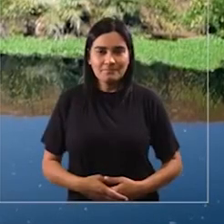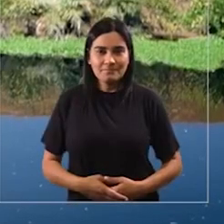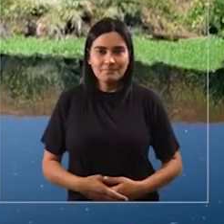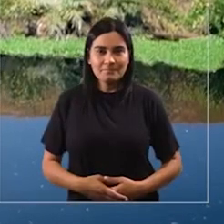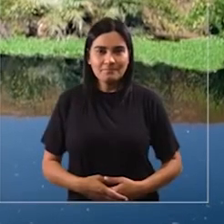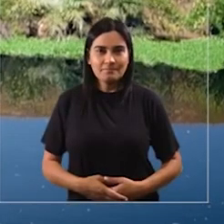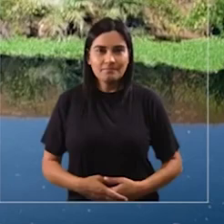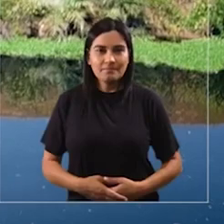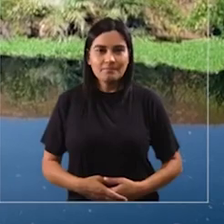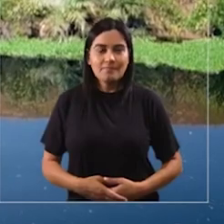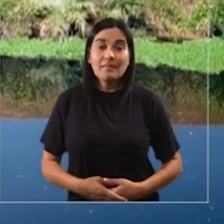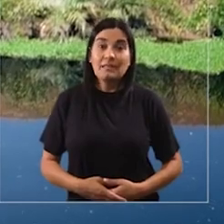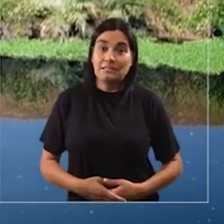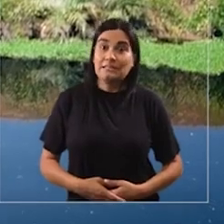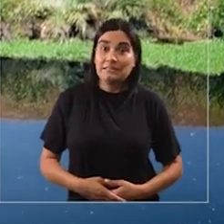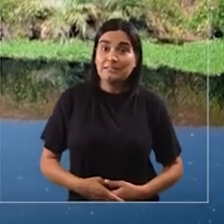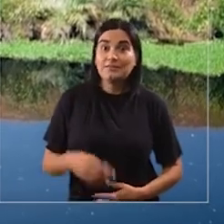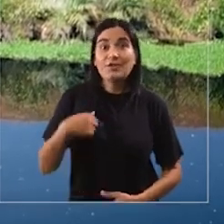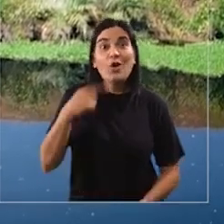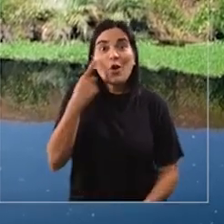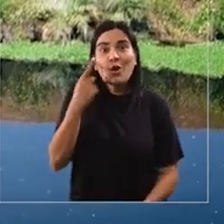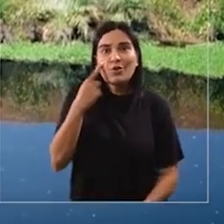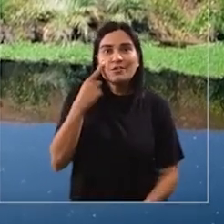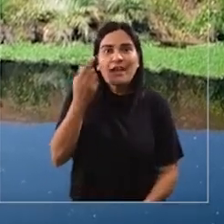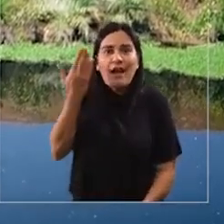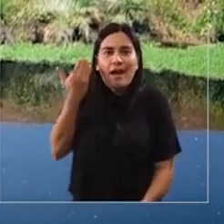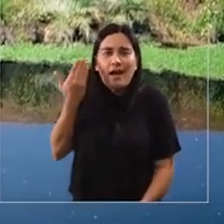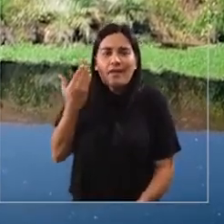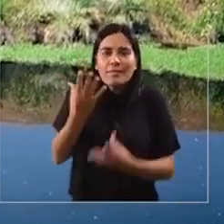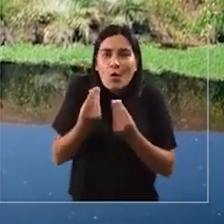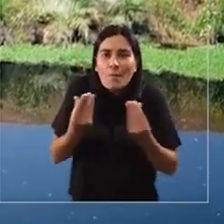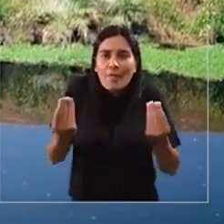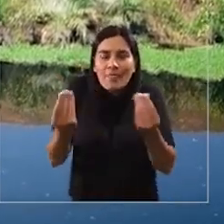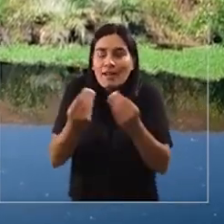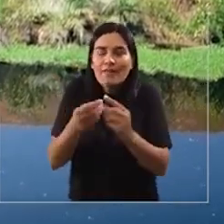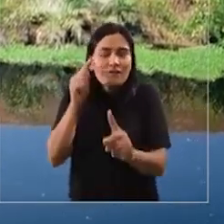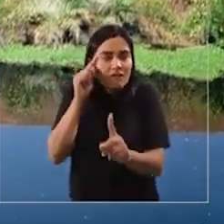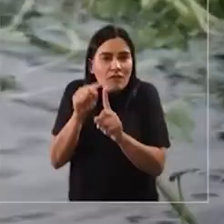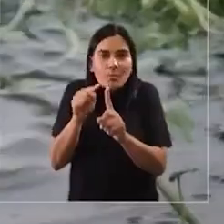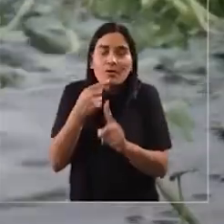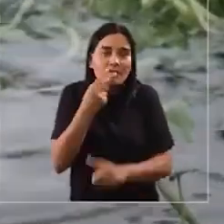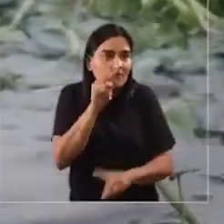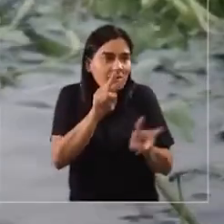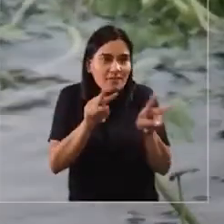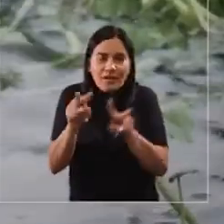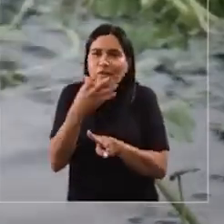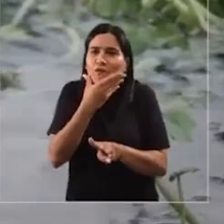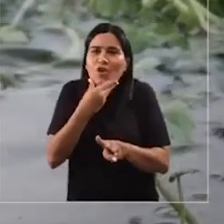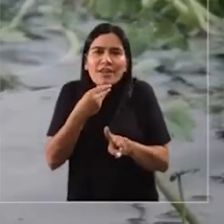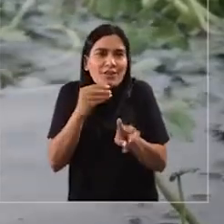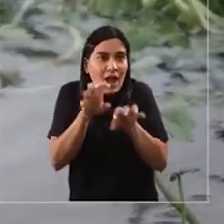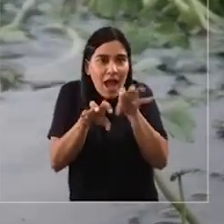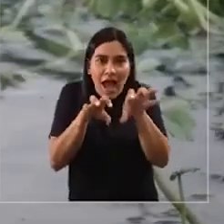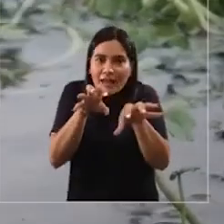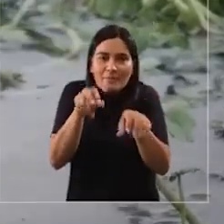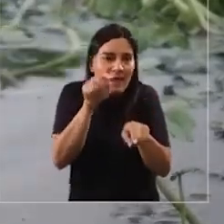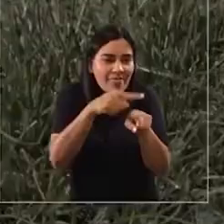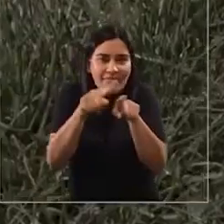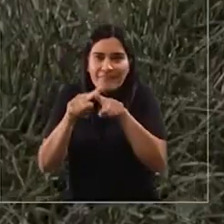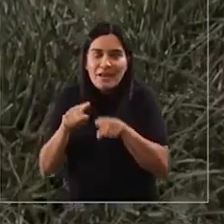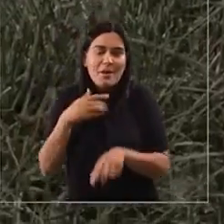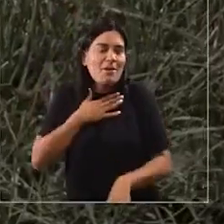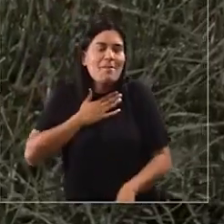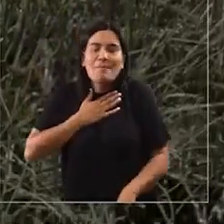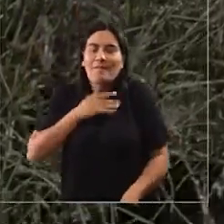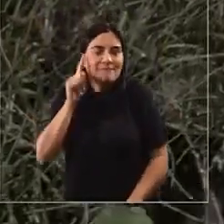Conocí los humedales hace un par de años y me obsesioné con ellos porque son muy lindos, hay muchos animales y me encanta verlos. Para poder proteger